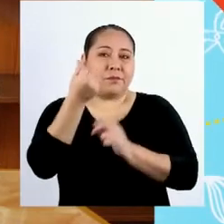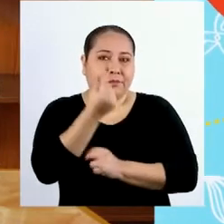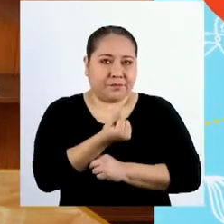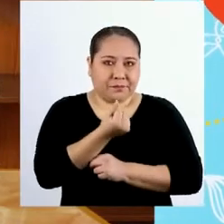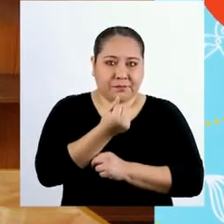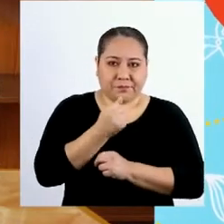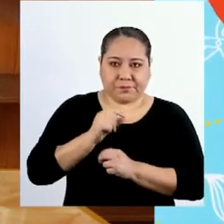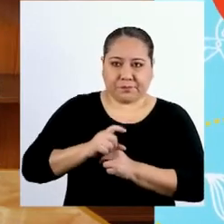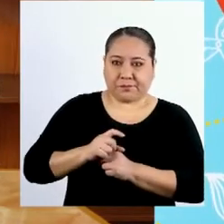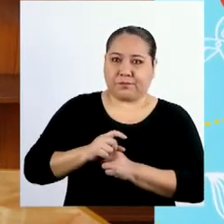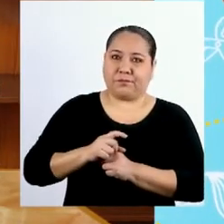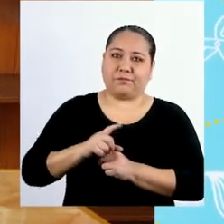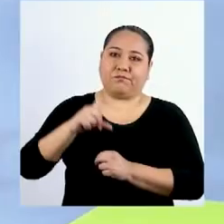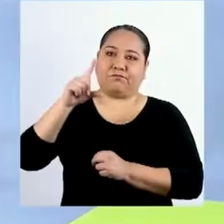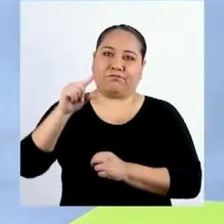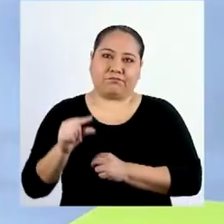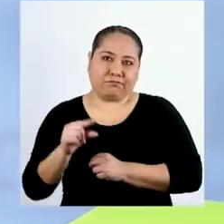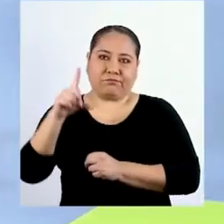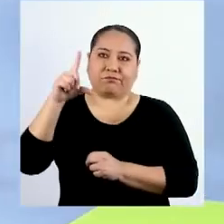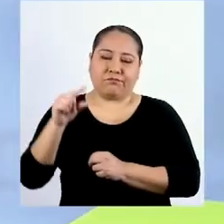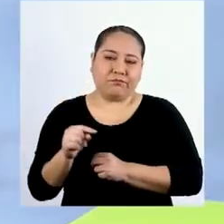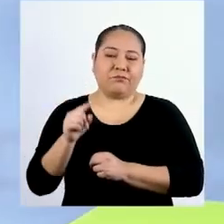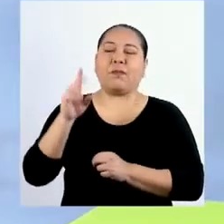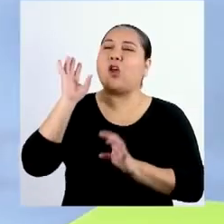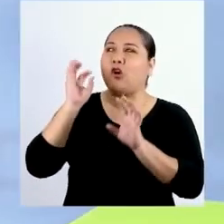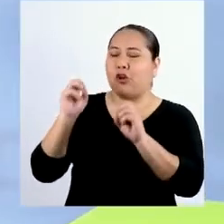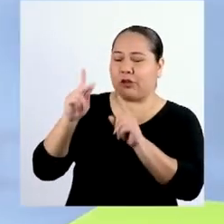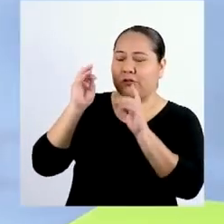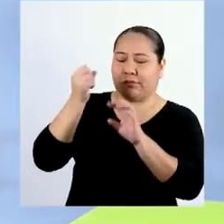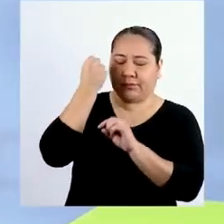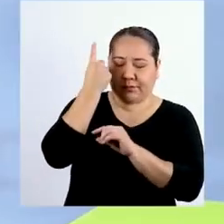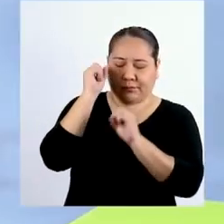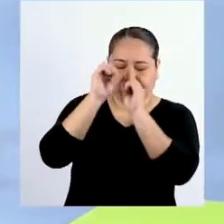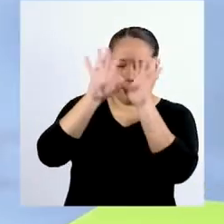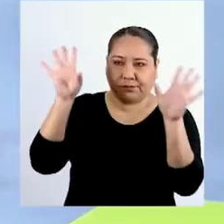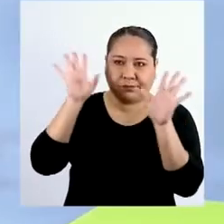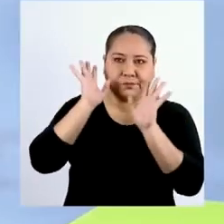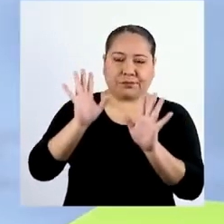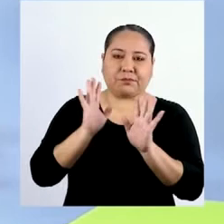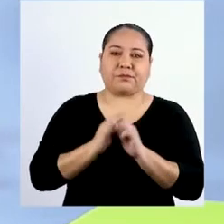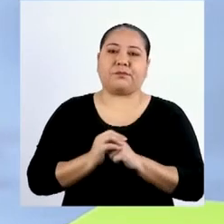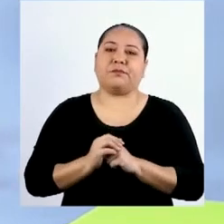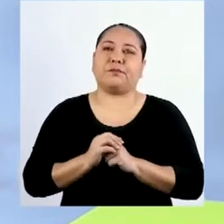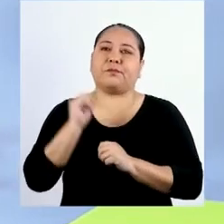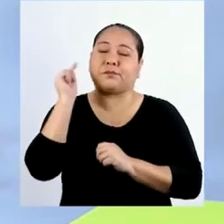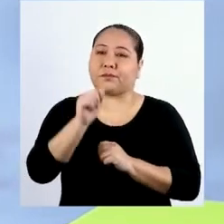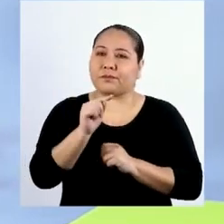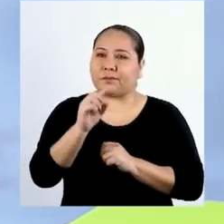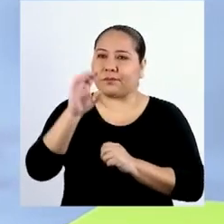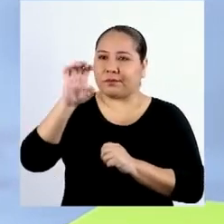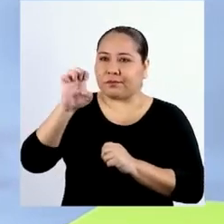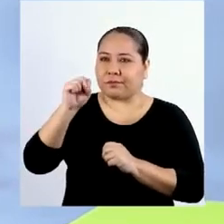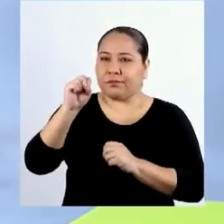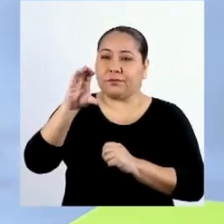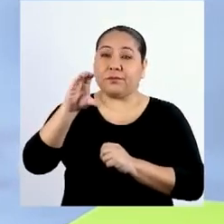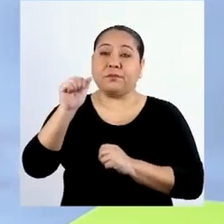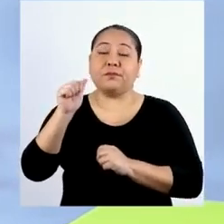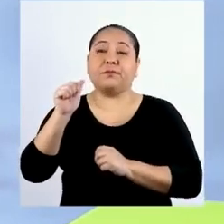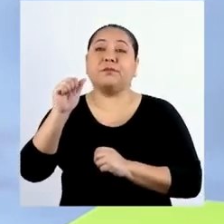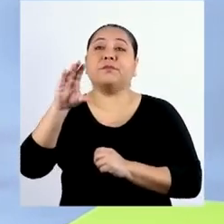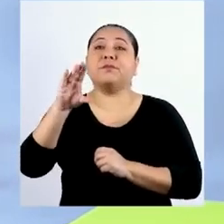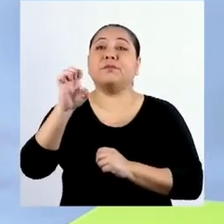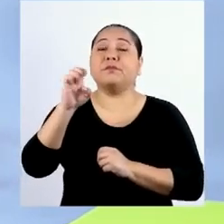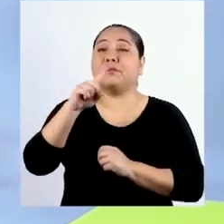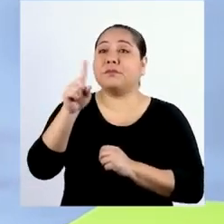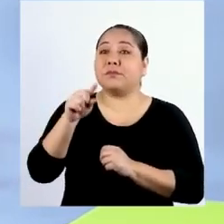ingresos se incrementan. Bien, bien. Para entender mejor, entonces, la escasez económica